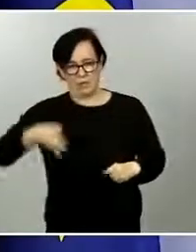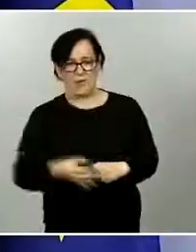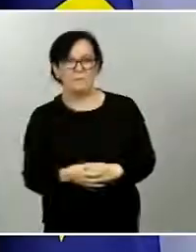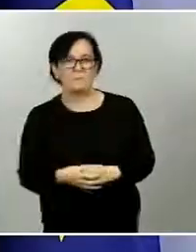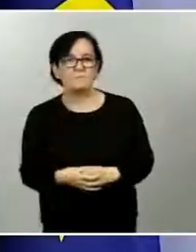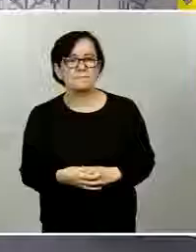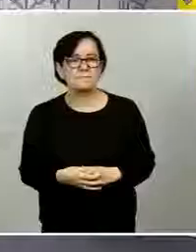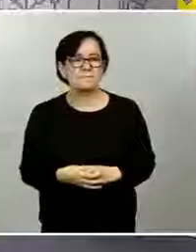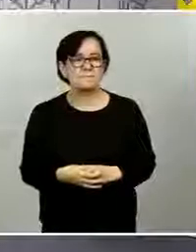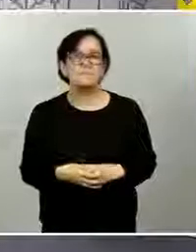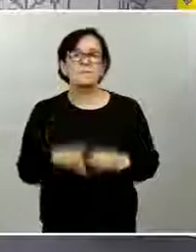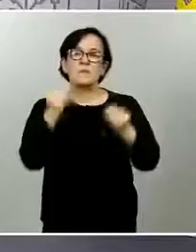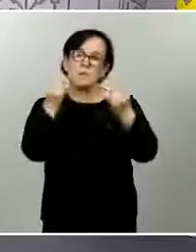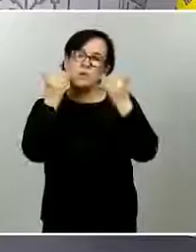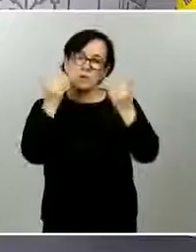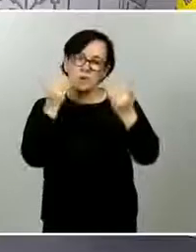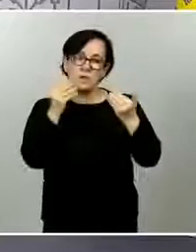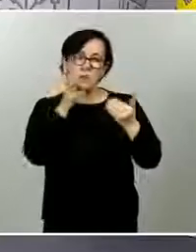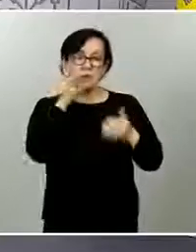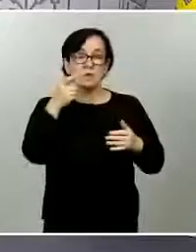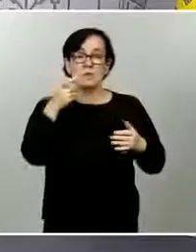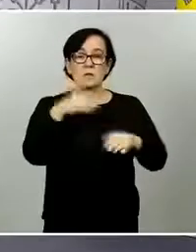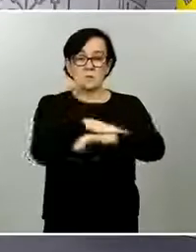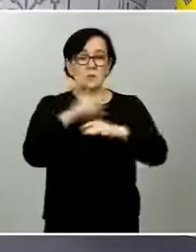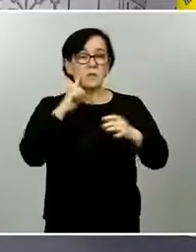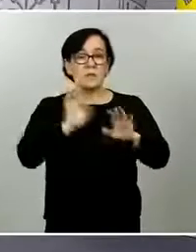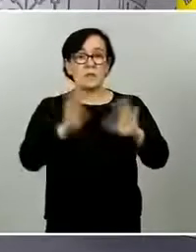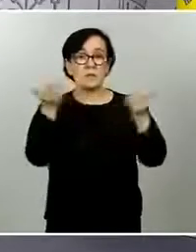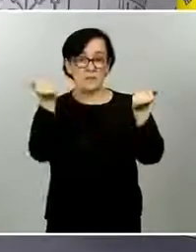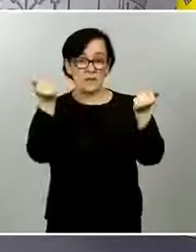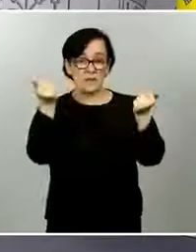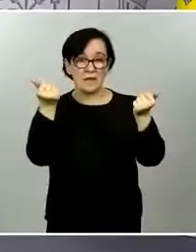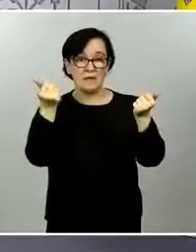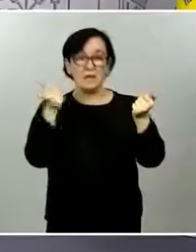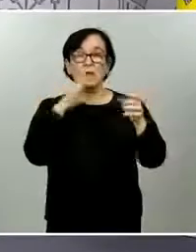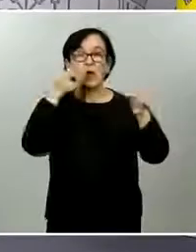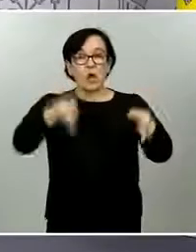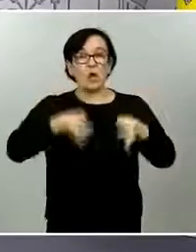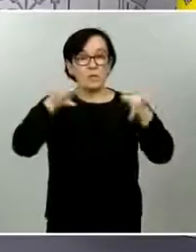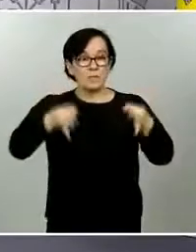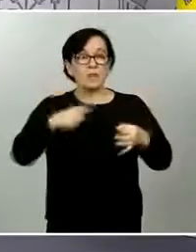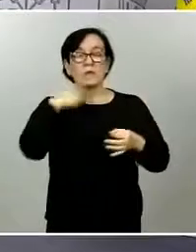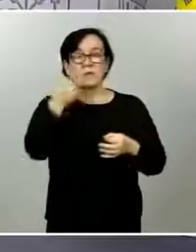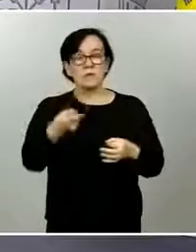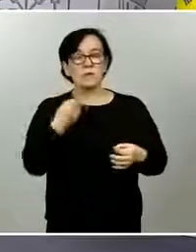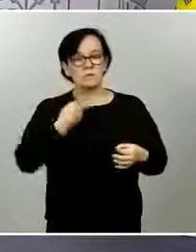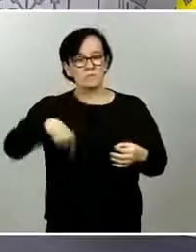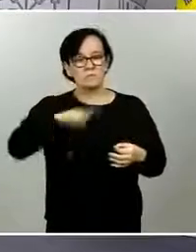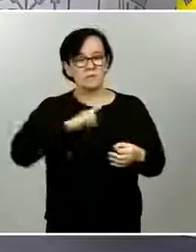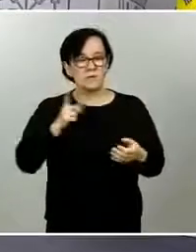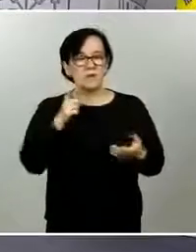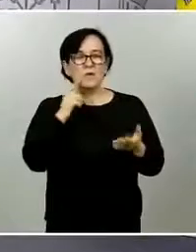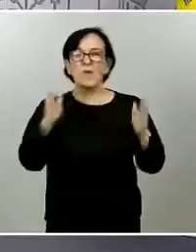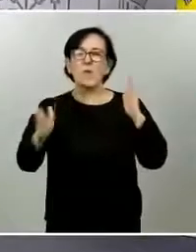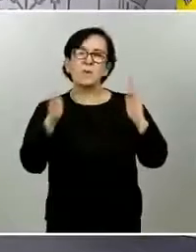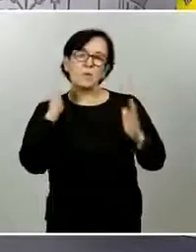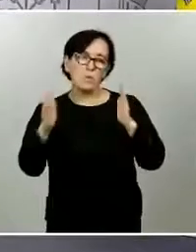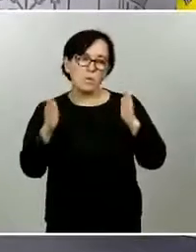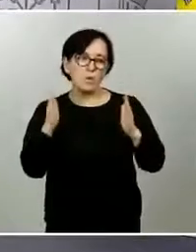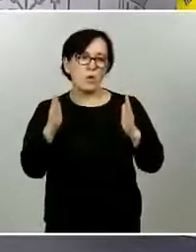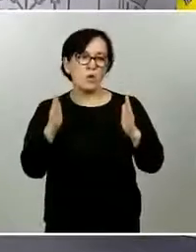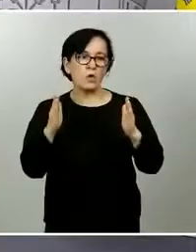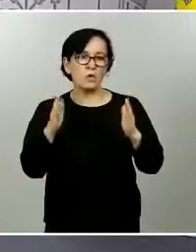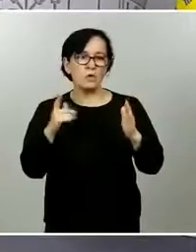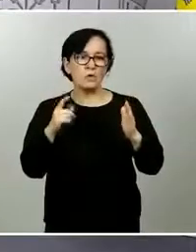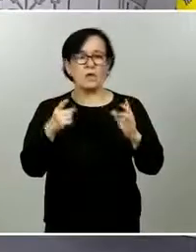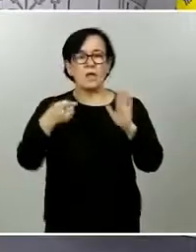por parte de esta comunidad autónoma y siempre en base a criterios de prudencia vamos a tomar aquella decisión que nos parezca más adecuada pues muchas